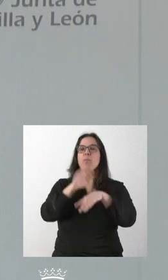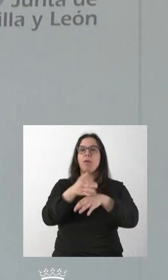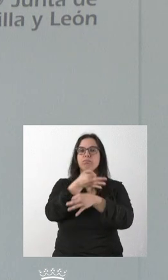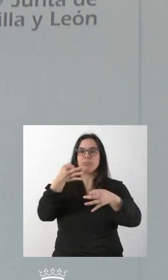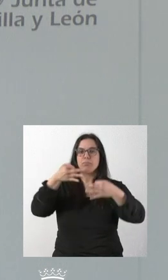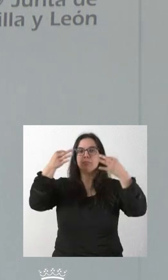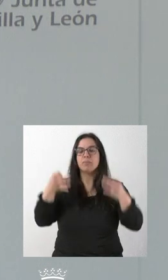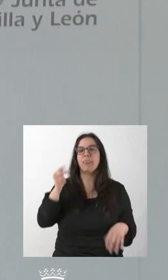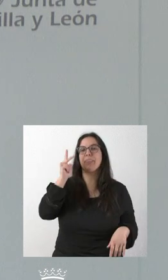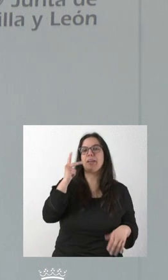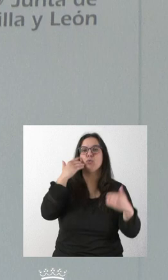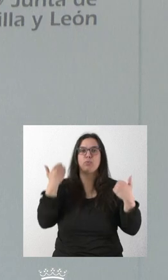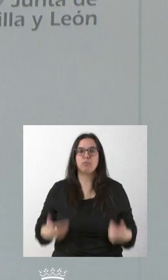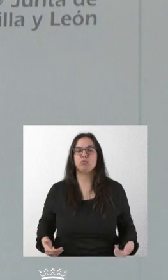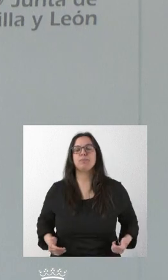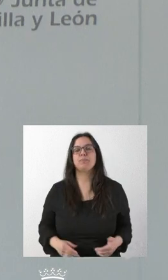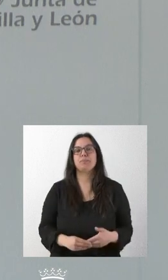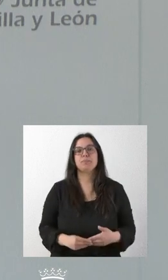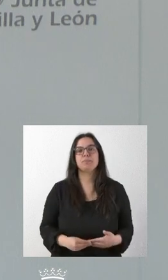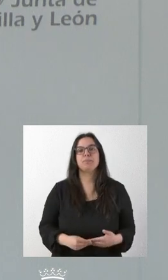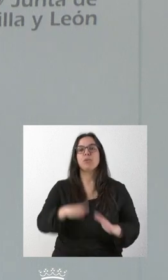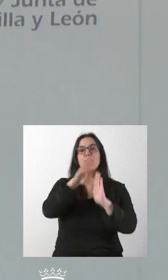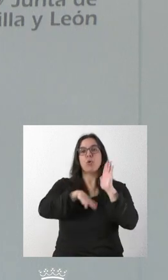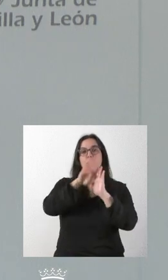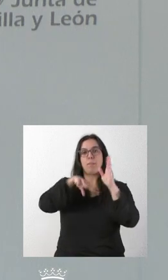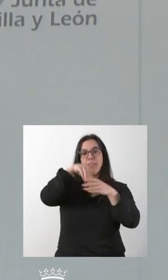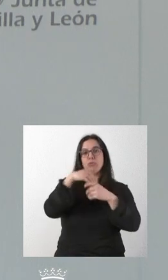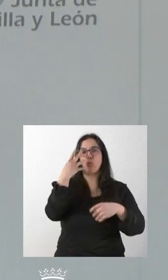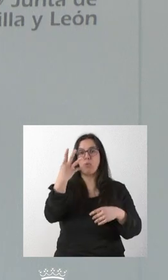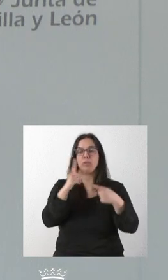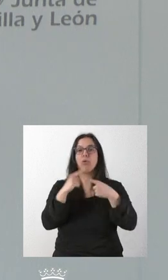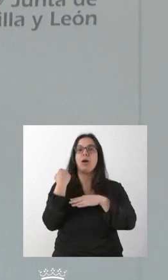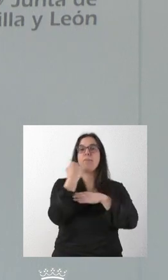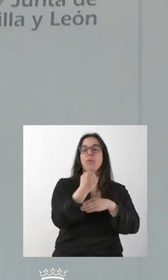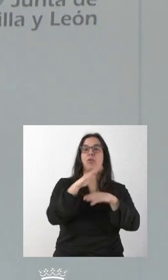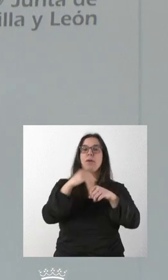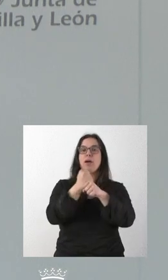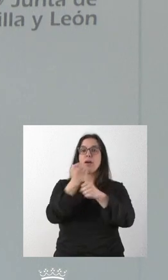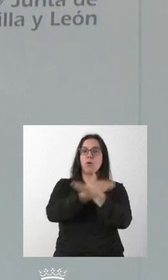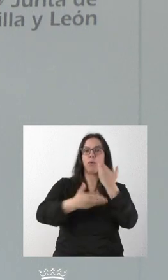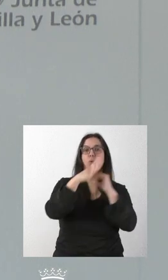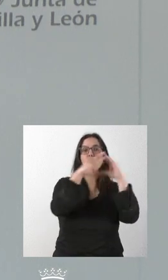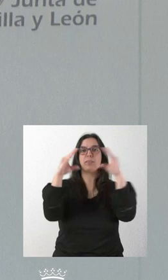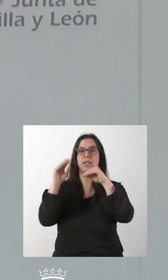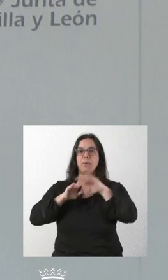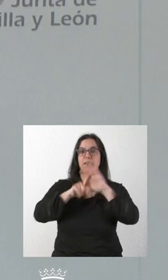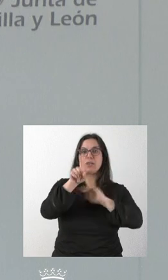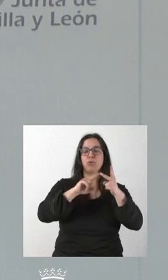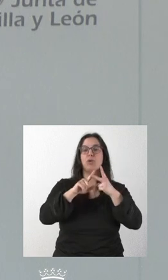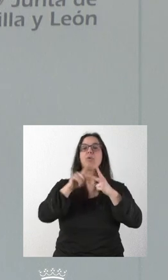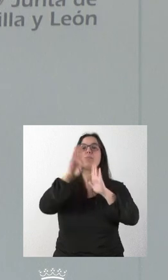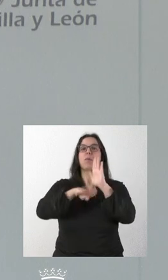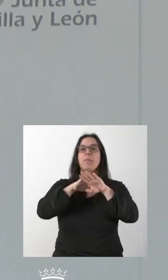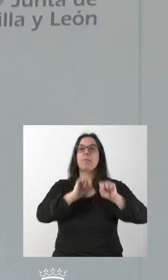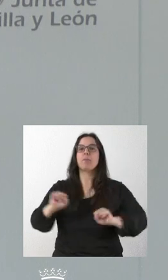de los derechos humanos. Hay cuatro programas. El programa de apoyo a la cooperación universitaria para el desarrollo, el programa para la protección